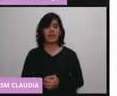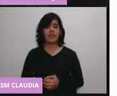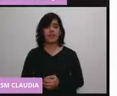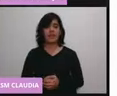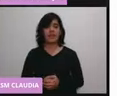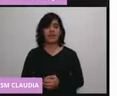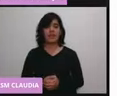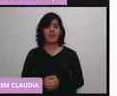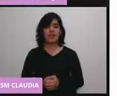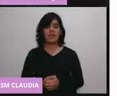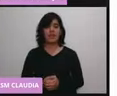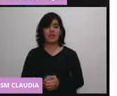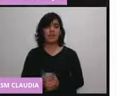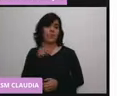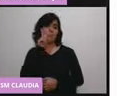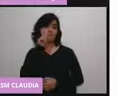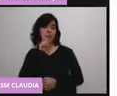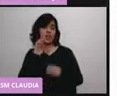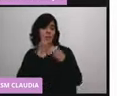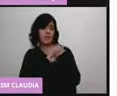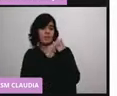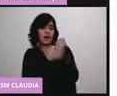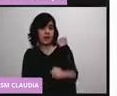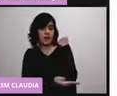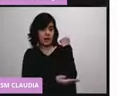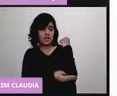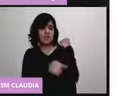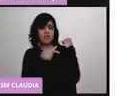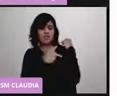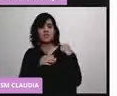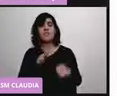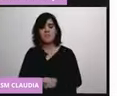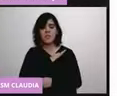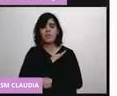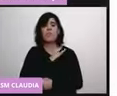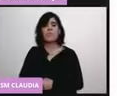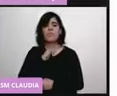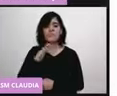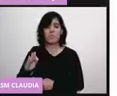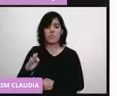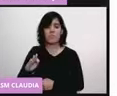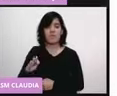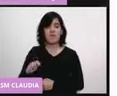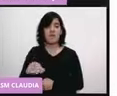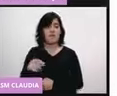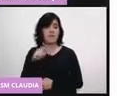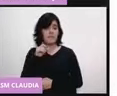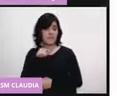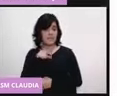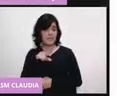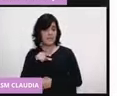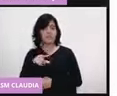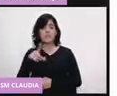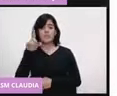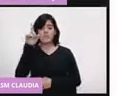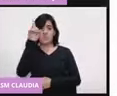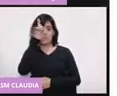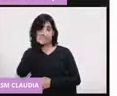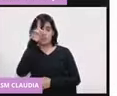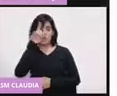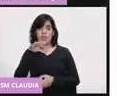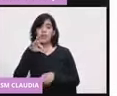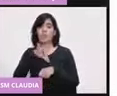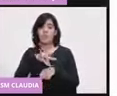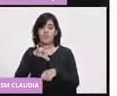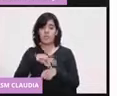Mujeres en estado de embarazo, como les dije, pueden recibir la vacuna con asesoramiento de su médico tratante y las que estén